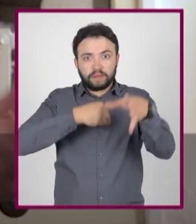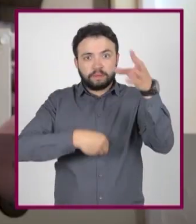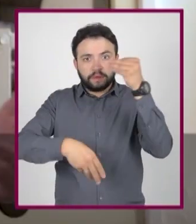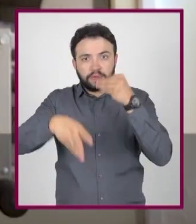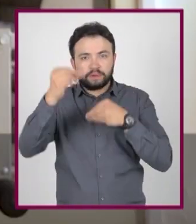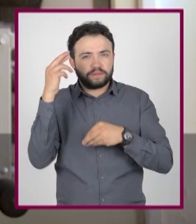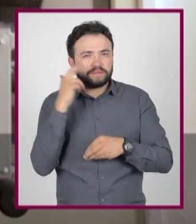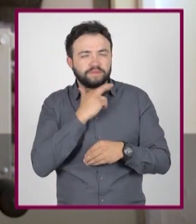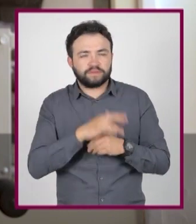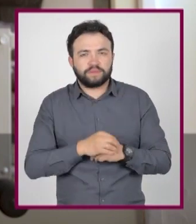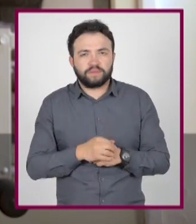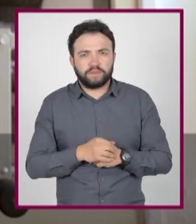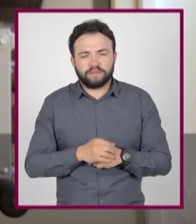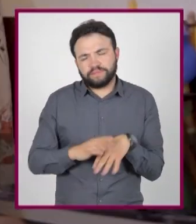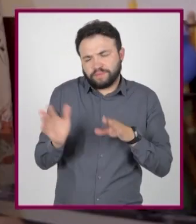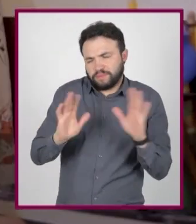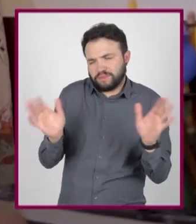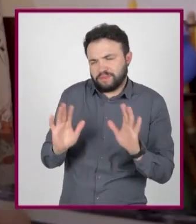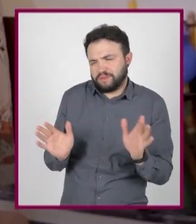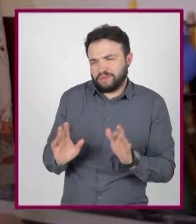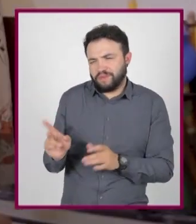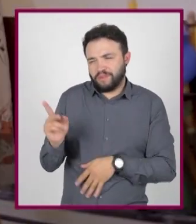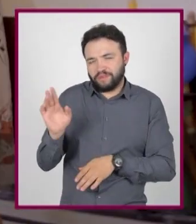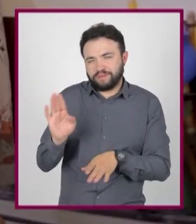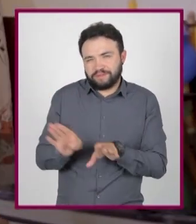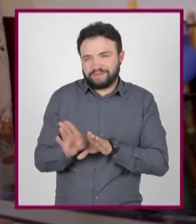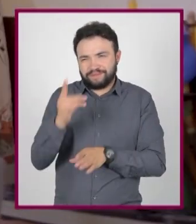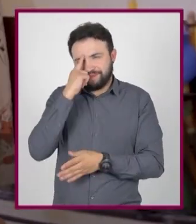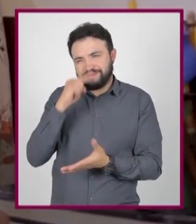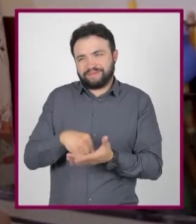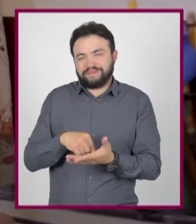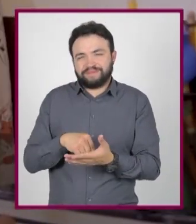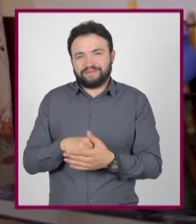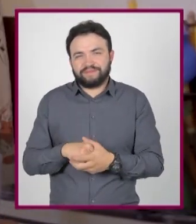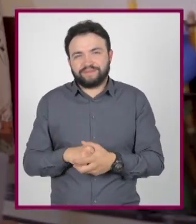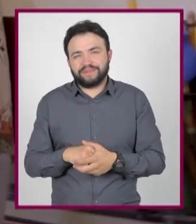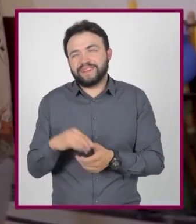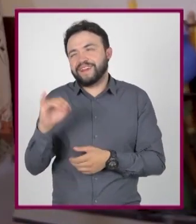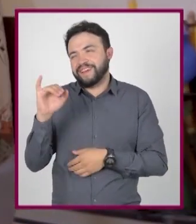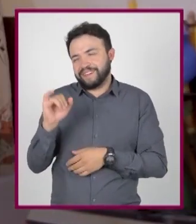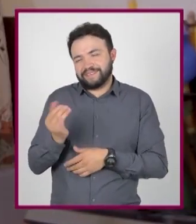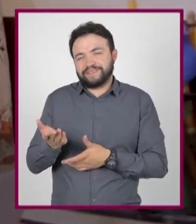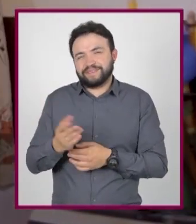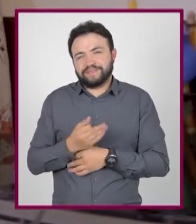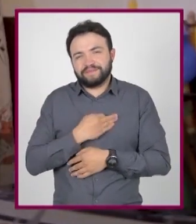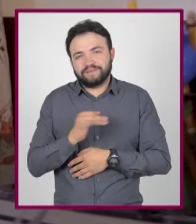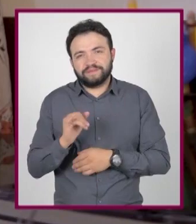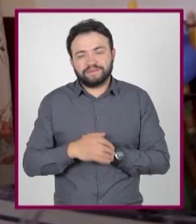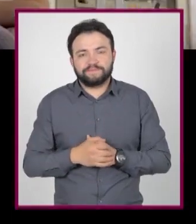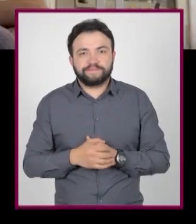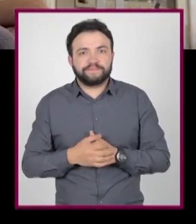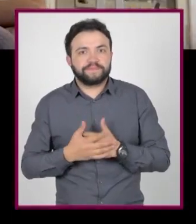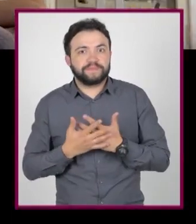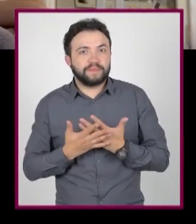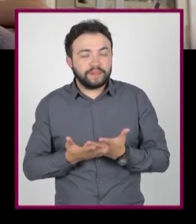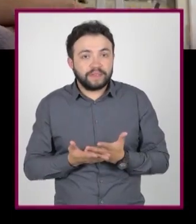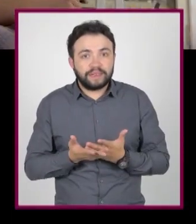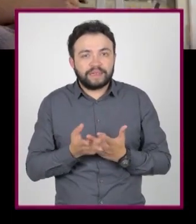técnicas para aprender rápido? No, no. ¿Cómo crees? Bueno, sí. Algo a ti.